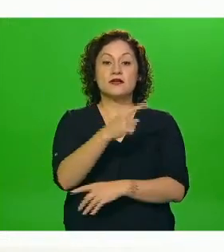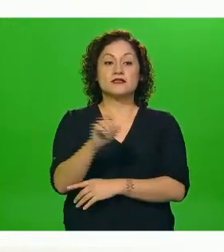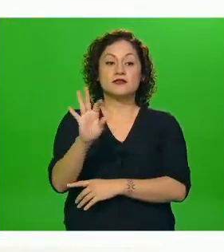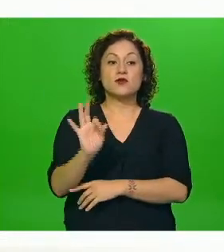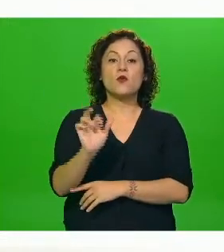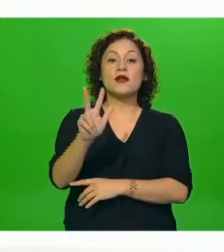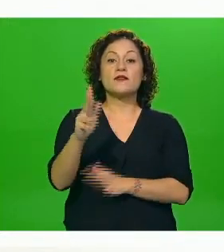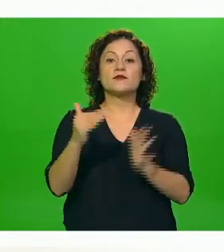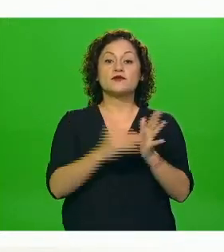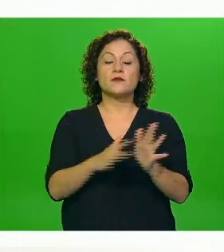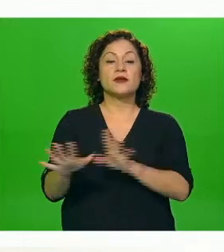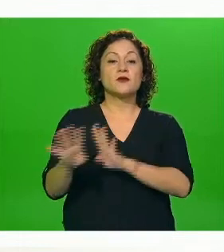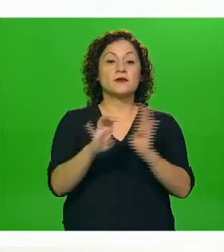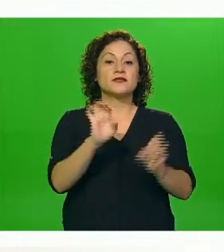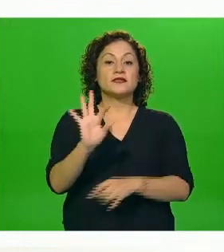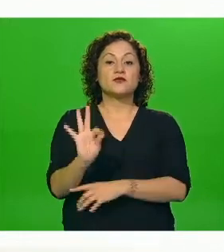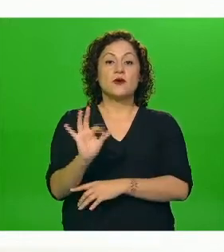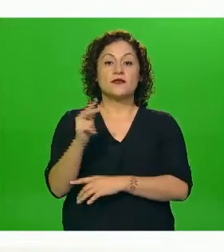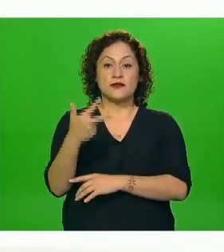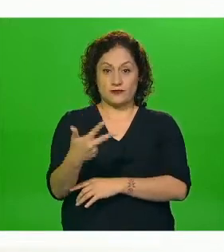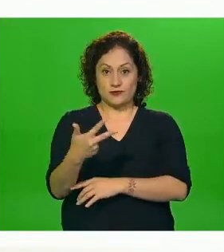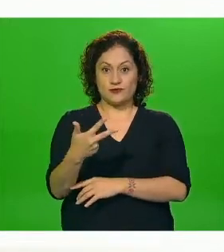148 mil 948